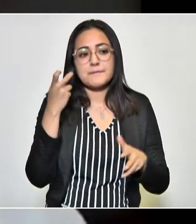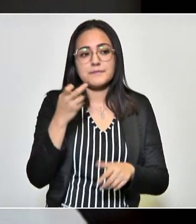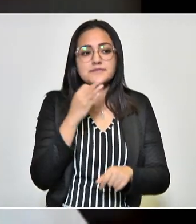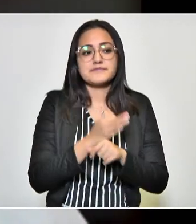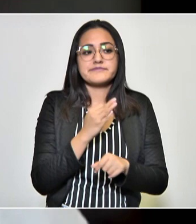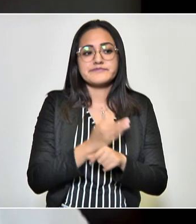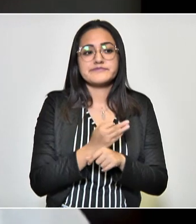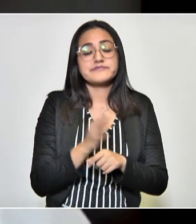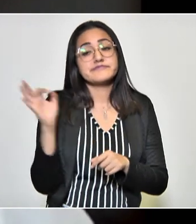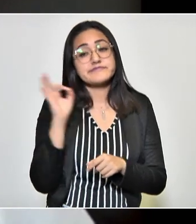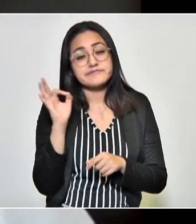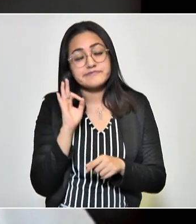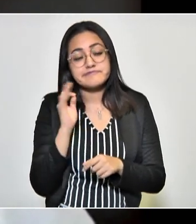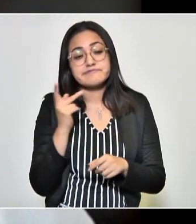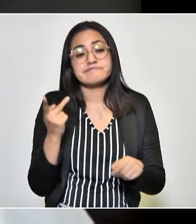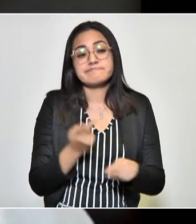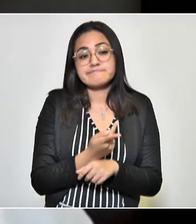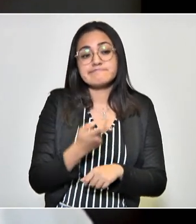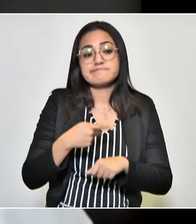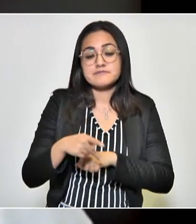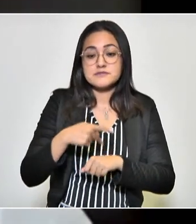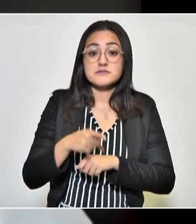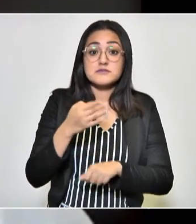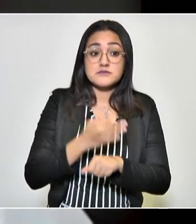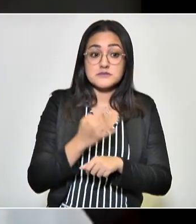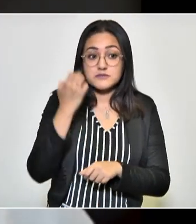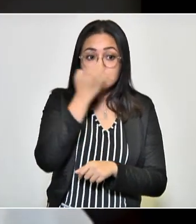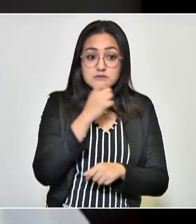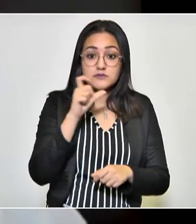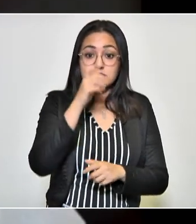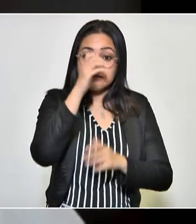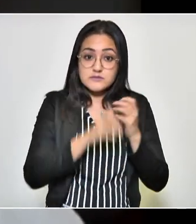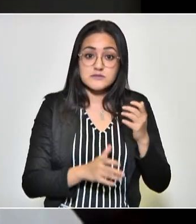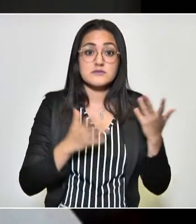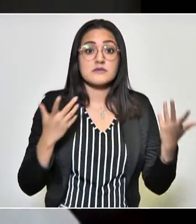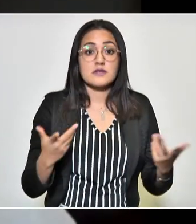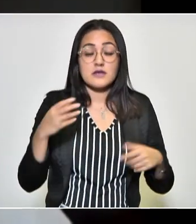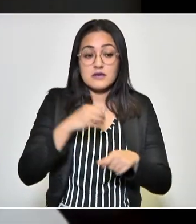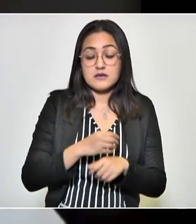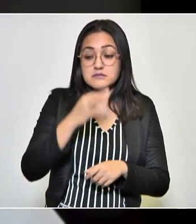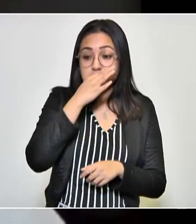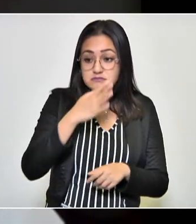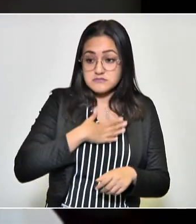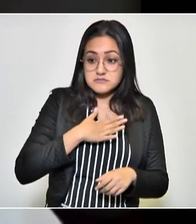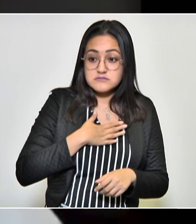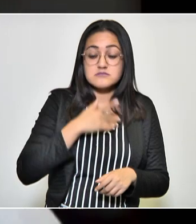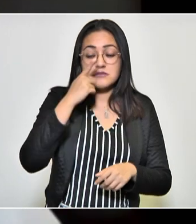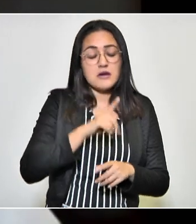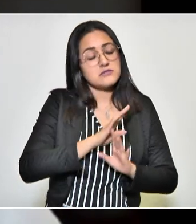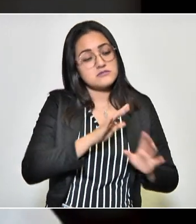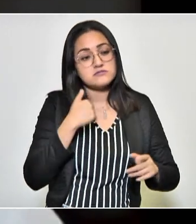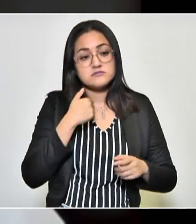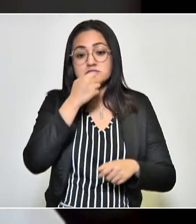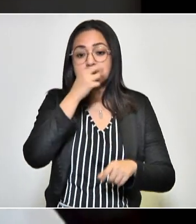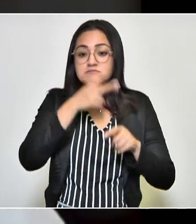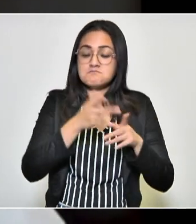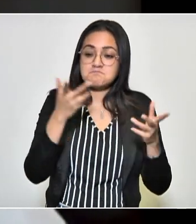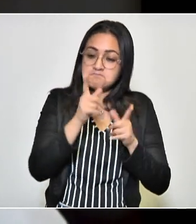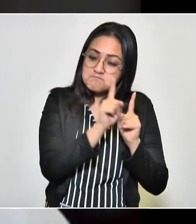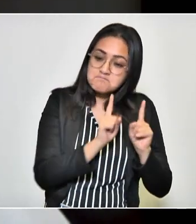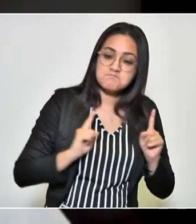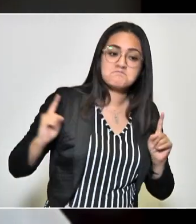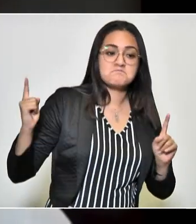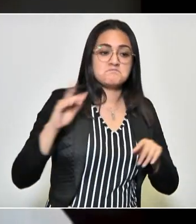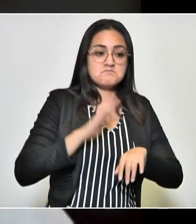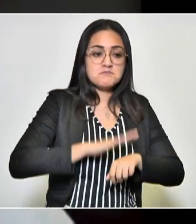perímetro en un momento dado. Cuando el estudio así lo concluya y se instruya de esa manera, la Secretaría ampliará el perímetro